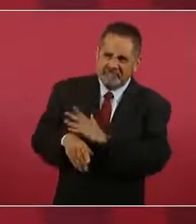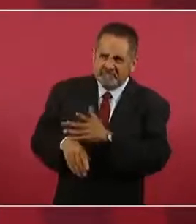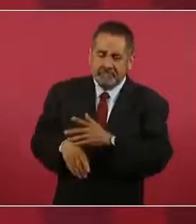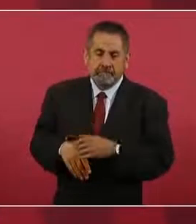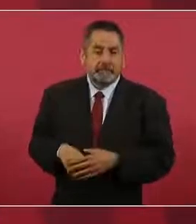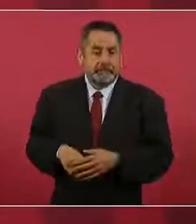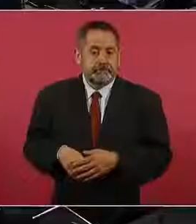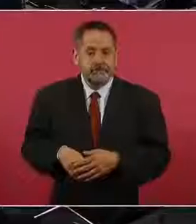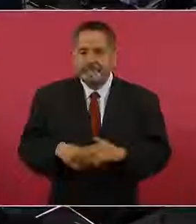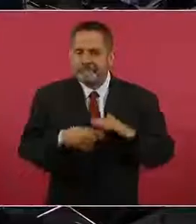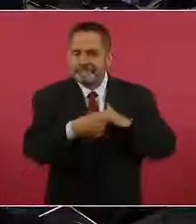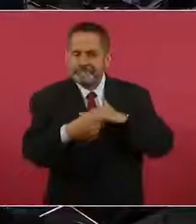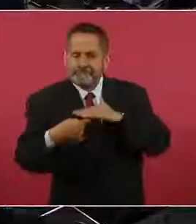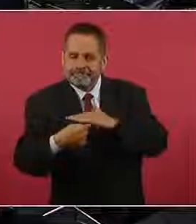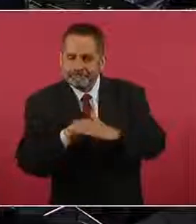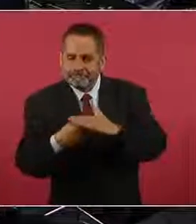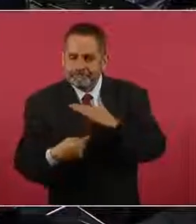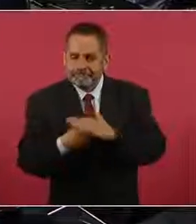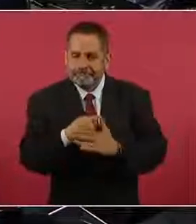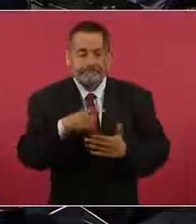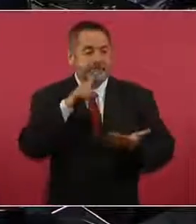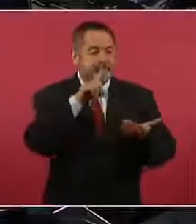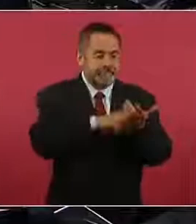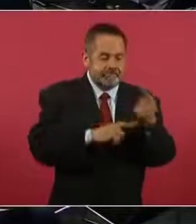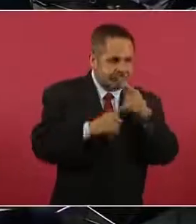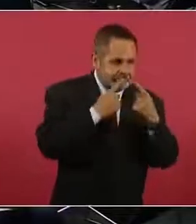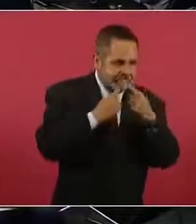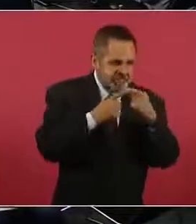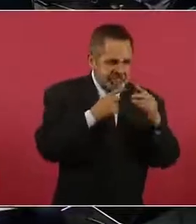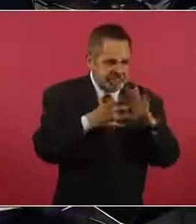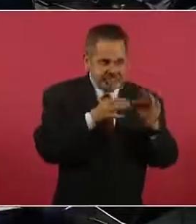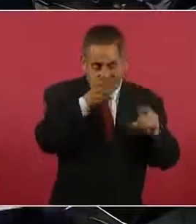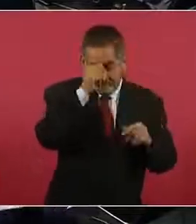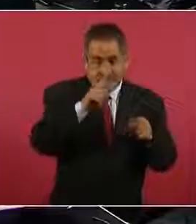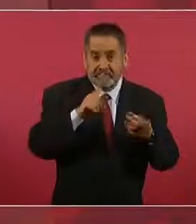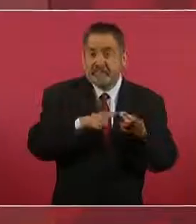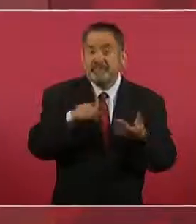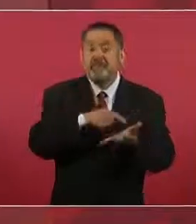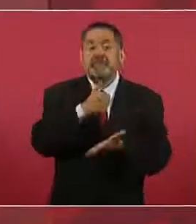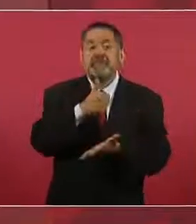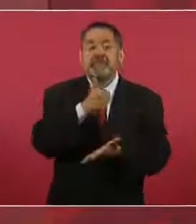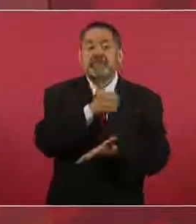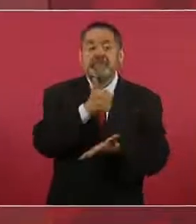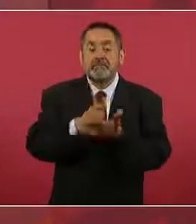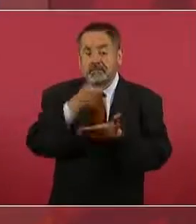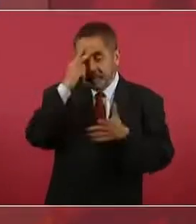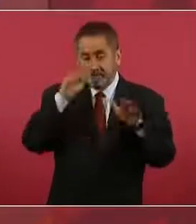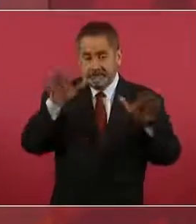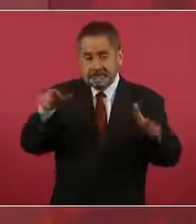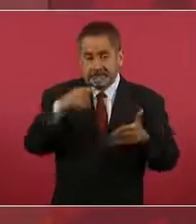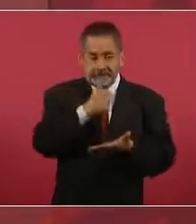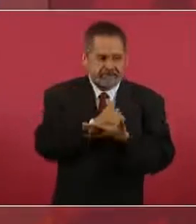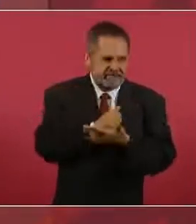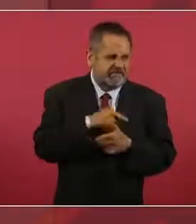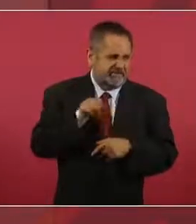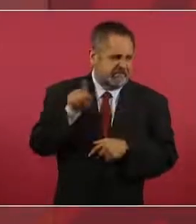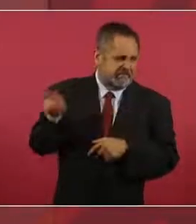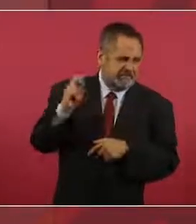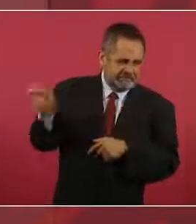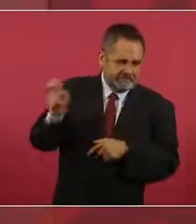tengo información que hay una campaña echándonos la culpa de que,